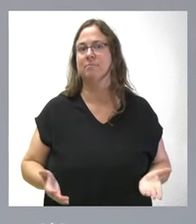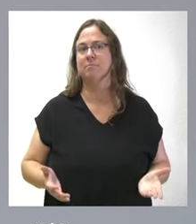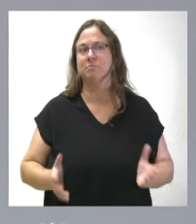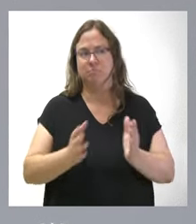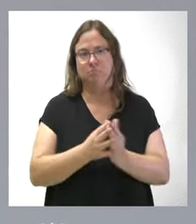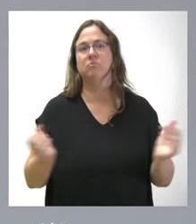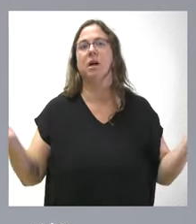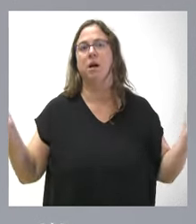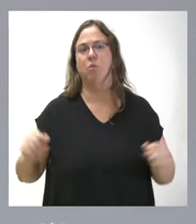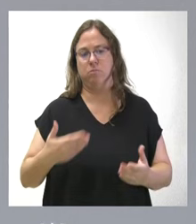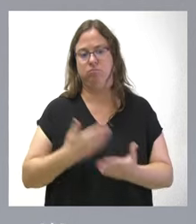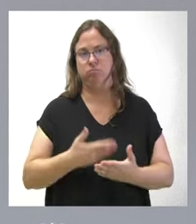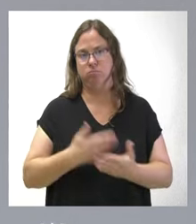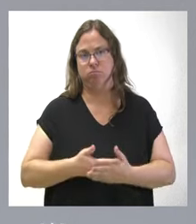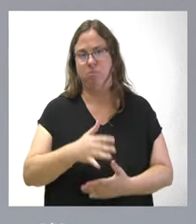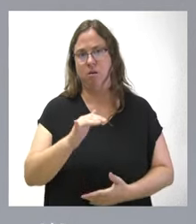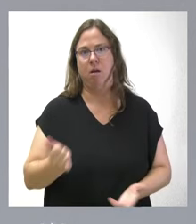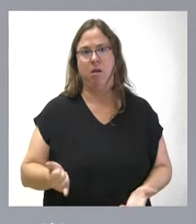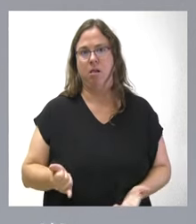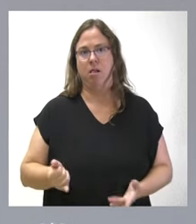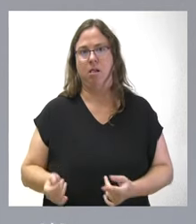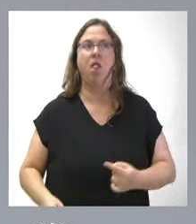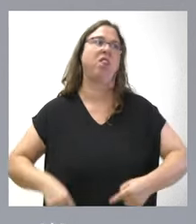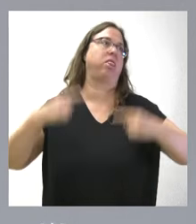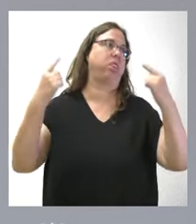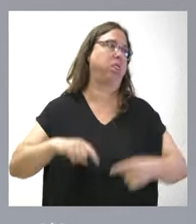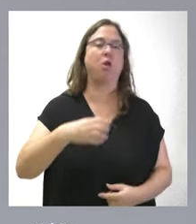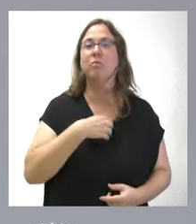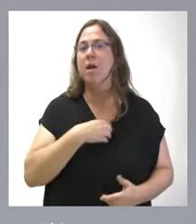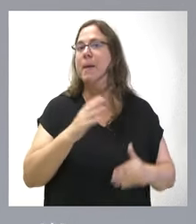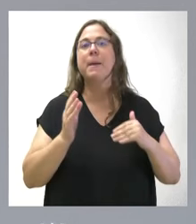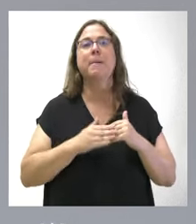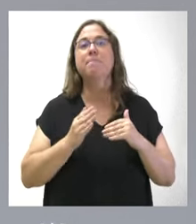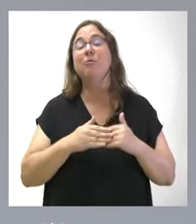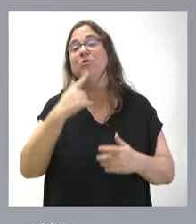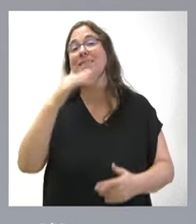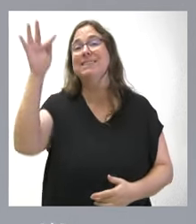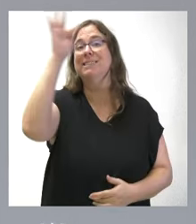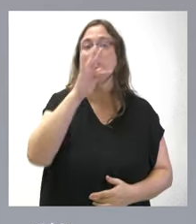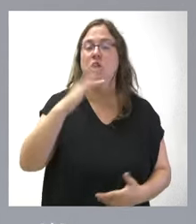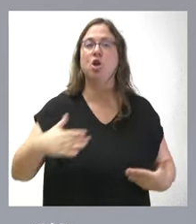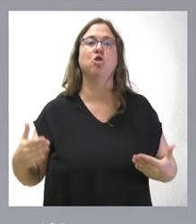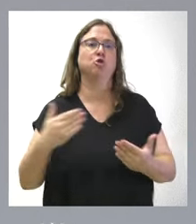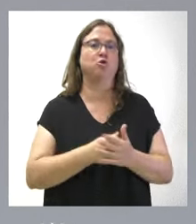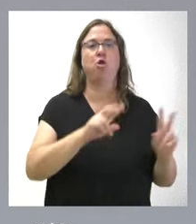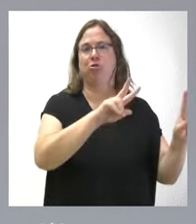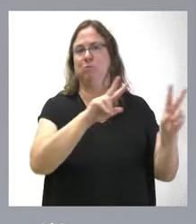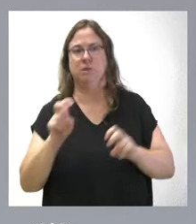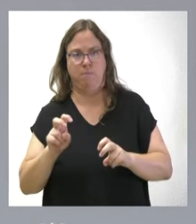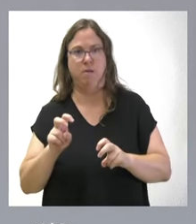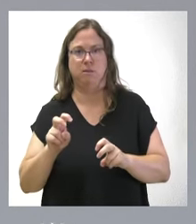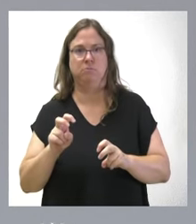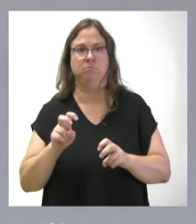fundado. Nadie puede discutir, al menos teóricamente, todas las cuestiones que aquí,